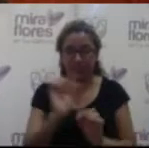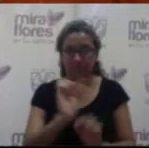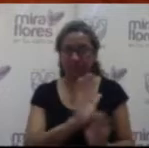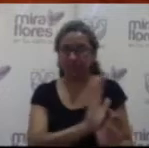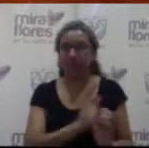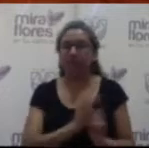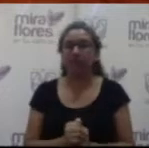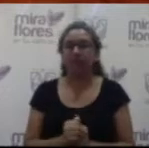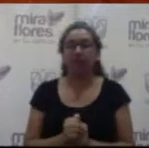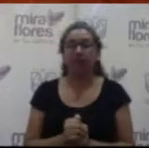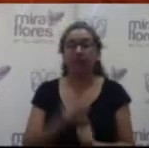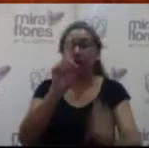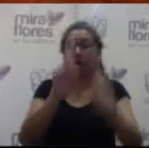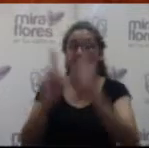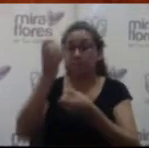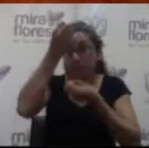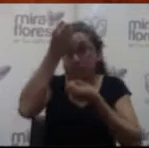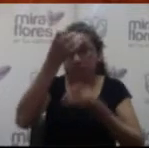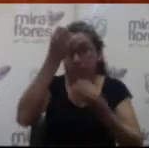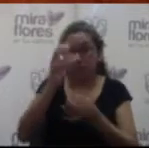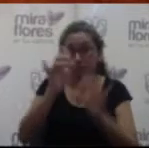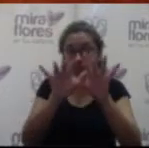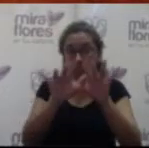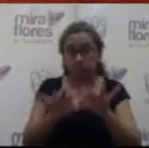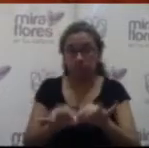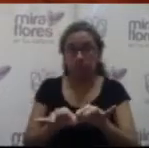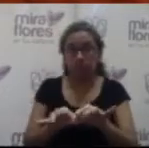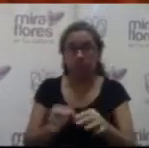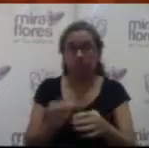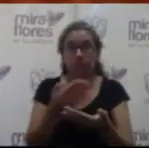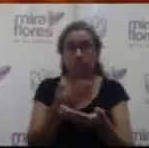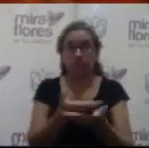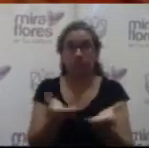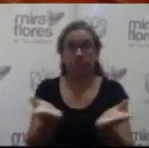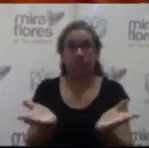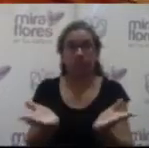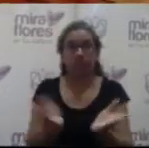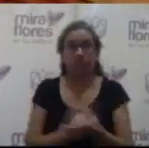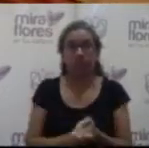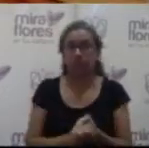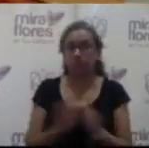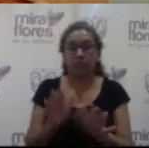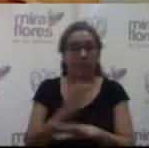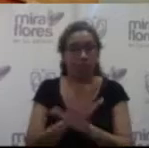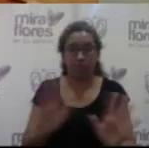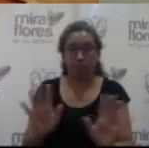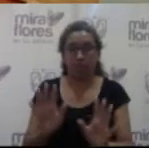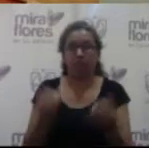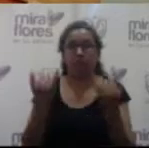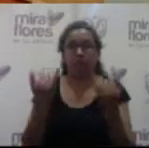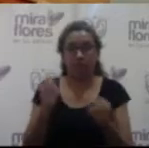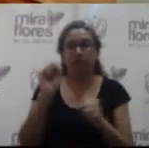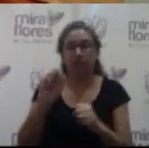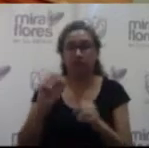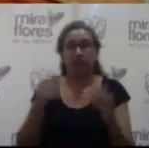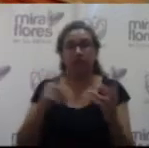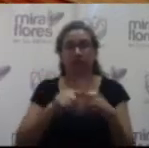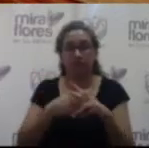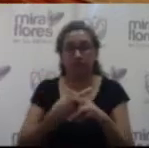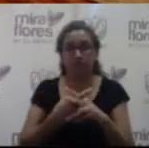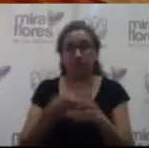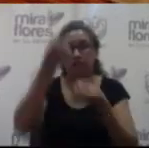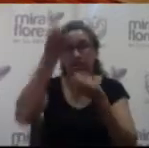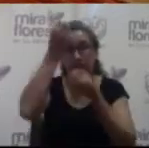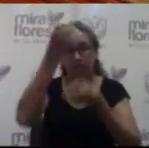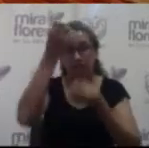¿Algún informe dado por algún funcionario? ¿Tampoco? No, señor alcalde. Muy bien, entonces ahora sí es el momento de